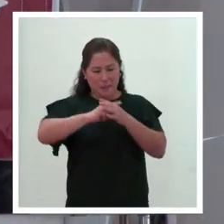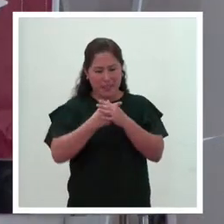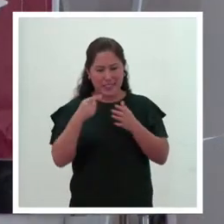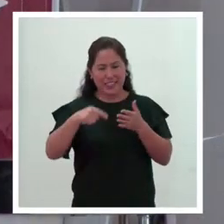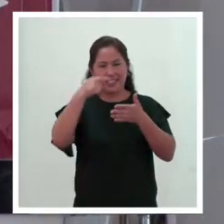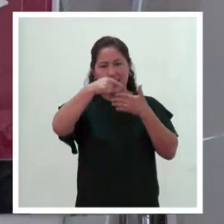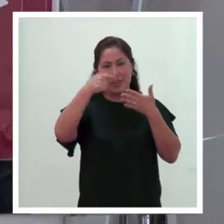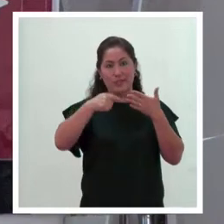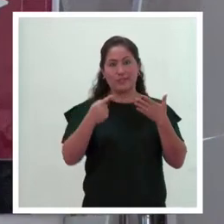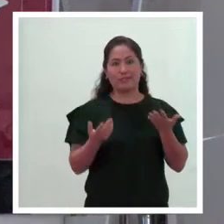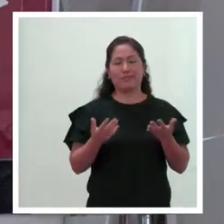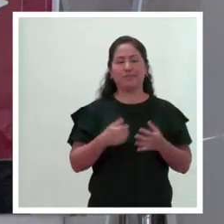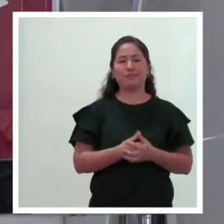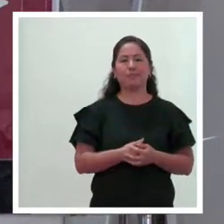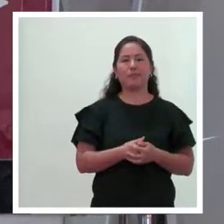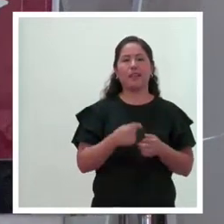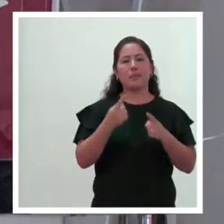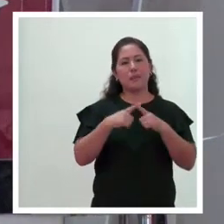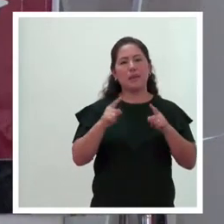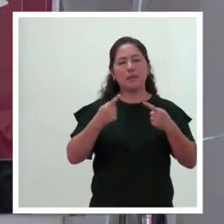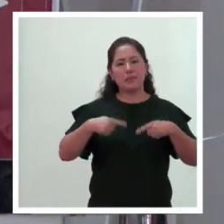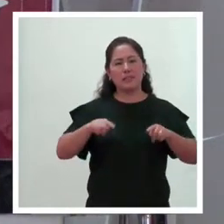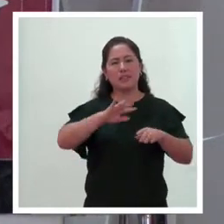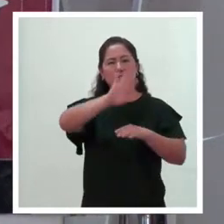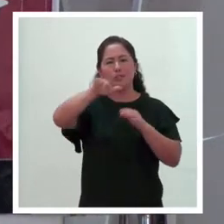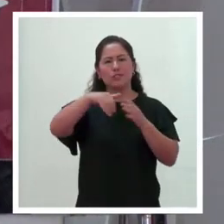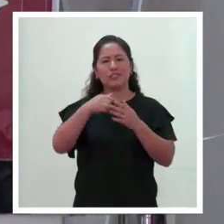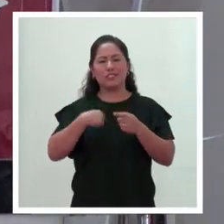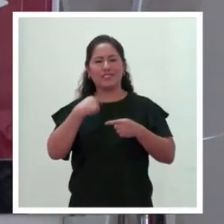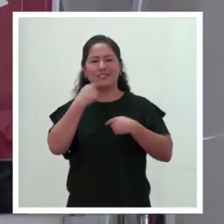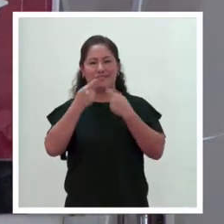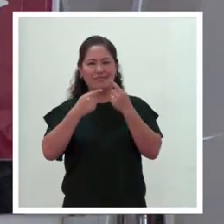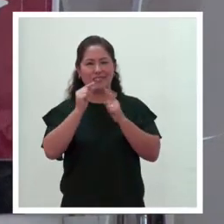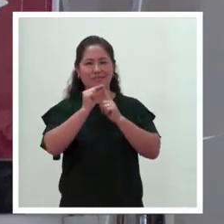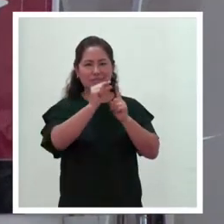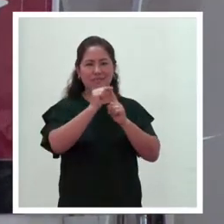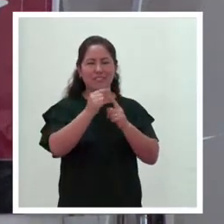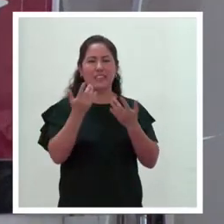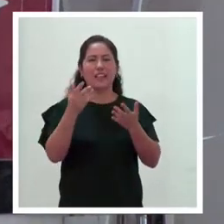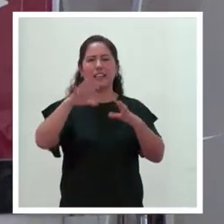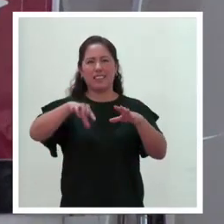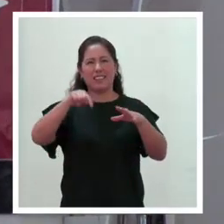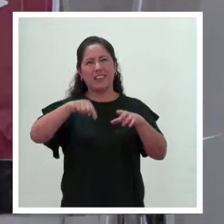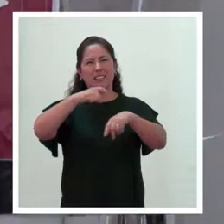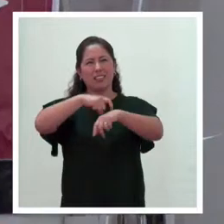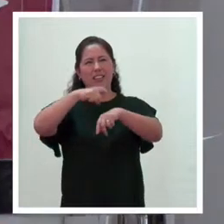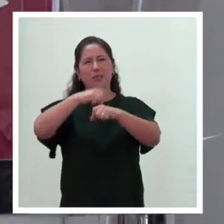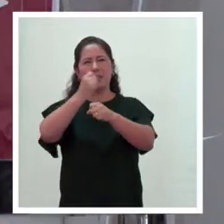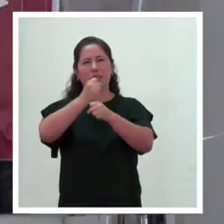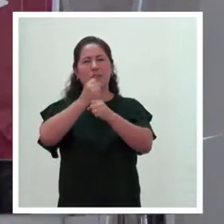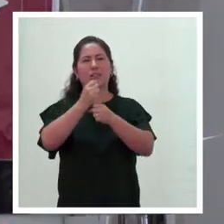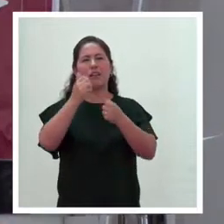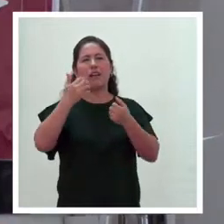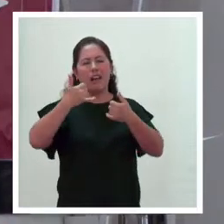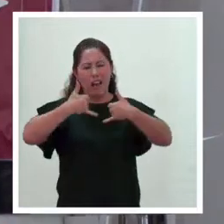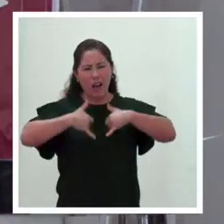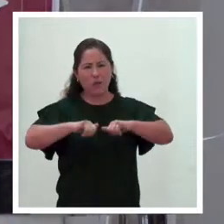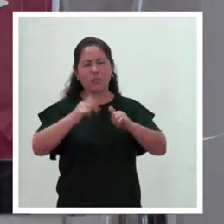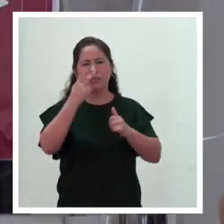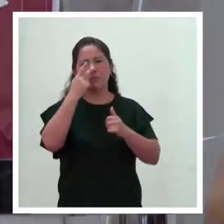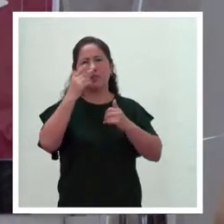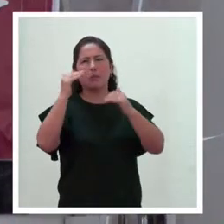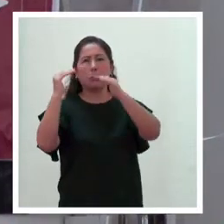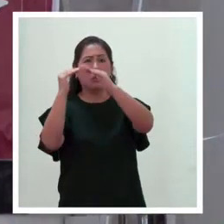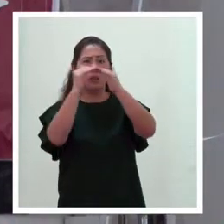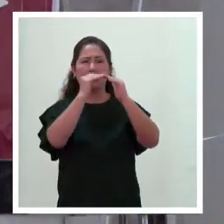Pero, a pesar de todo lo que les digo, yo sé que en nuestro mundo laboral, lamentablemente, todavía existe esa desigualdad de